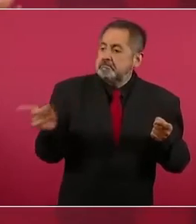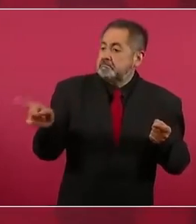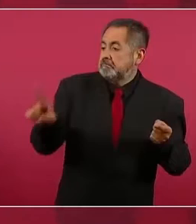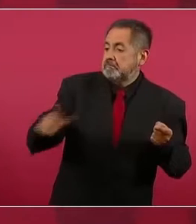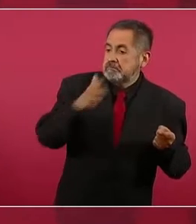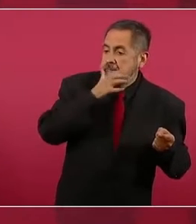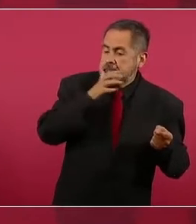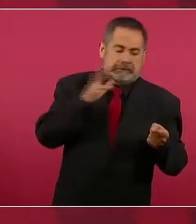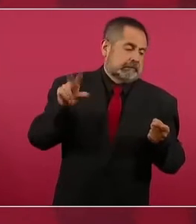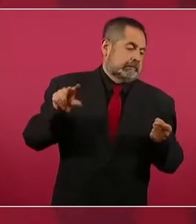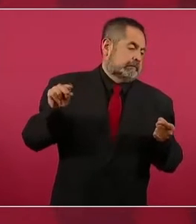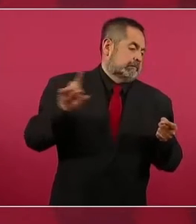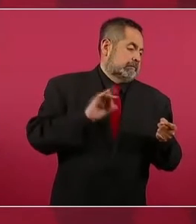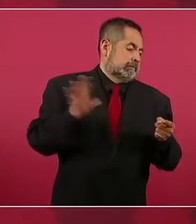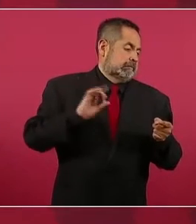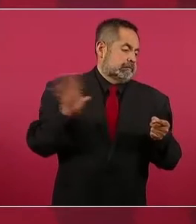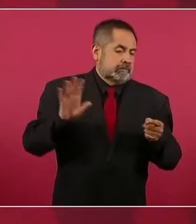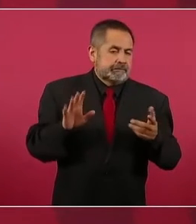Fidel no.